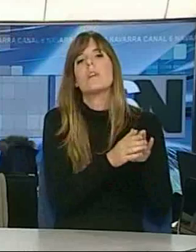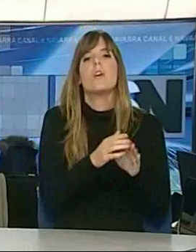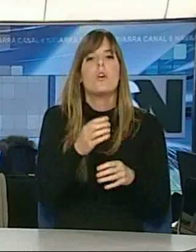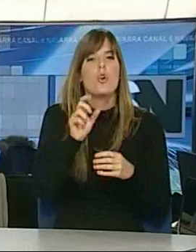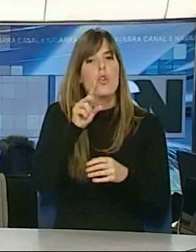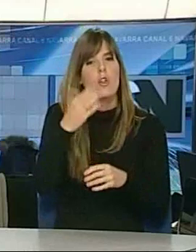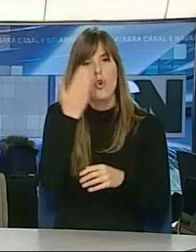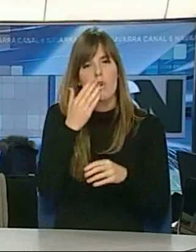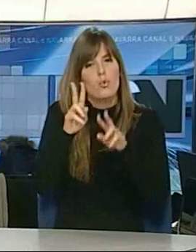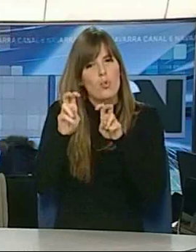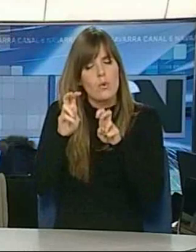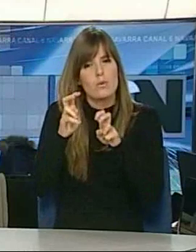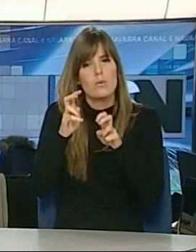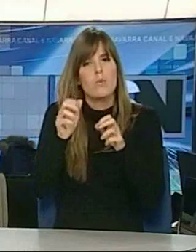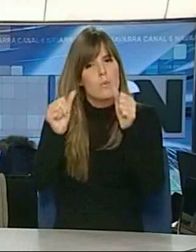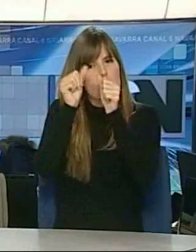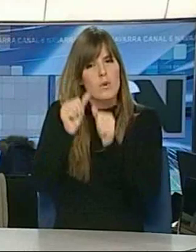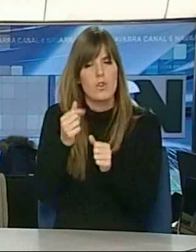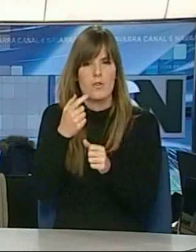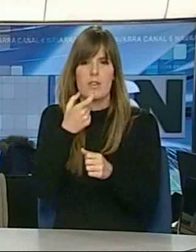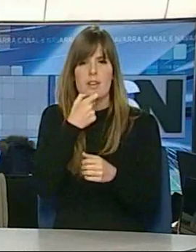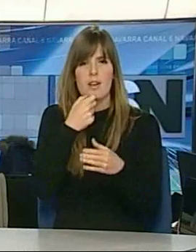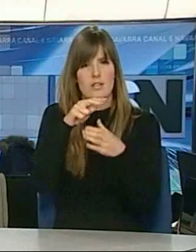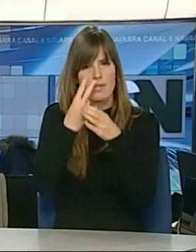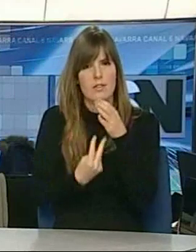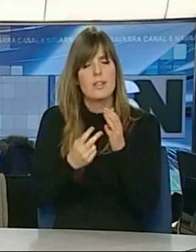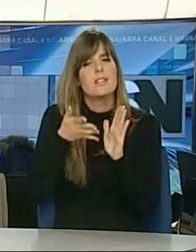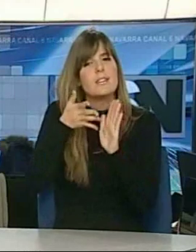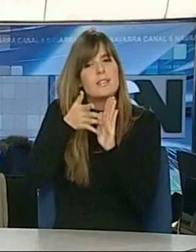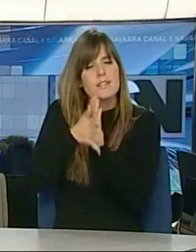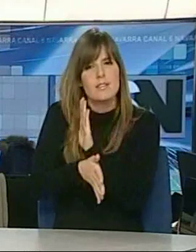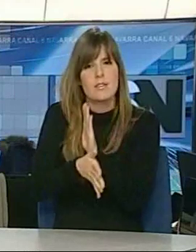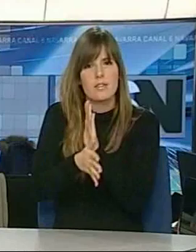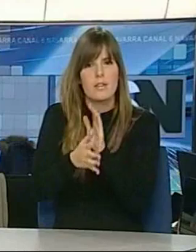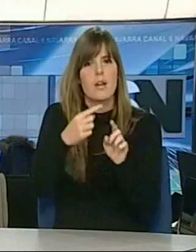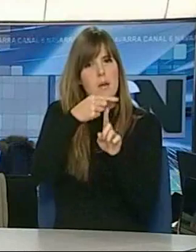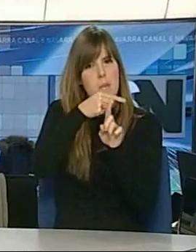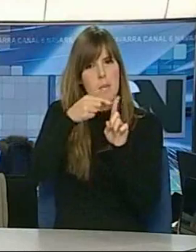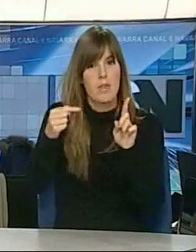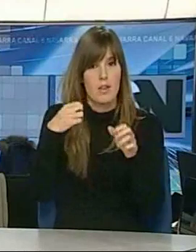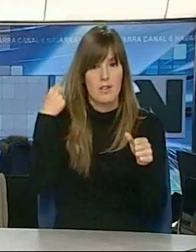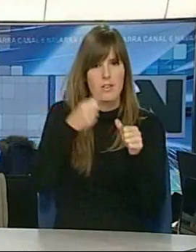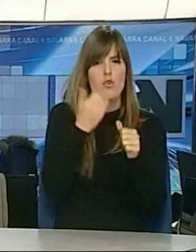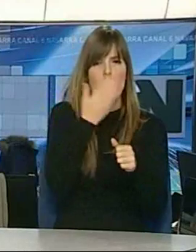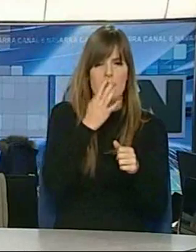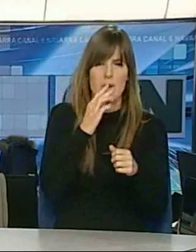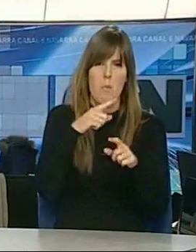12 centros, lo que supone más que triplicar la media existente hasta ahora. Que el inglés